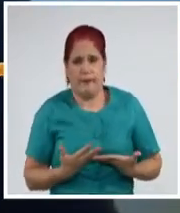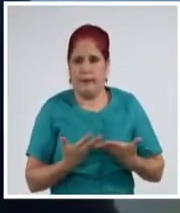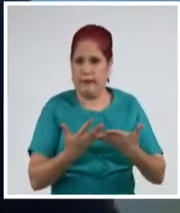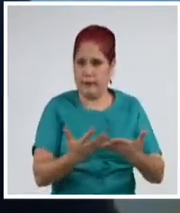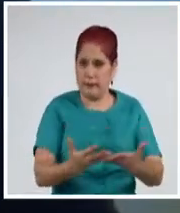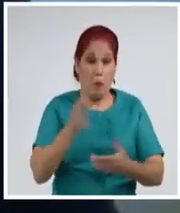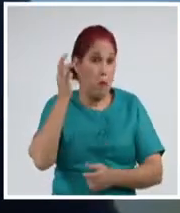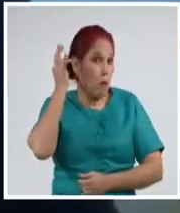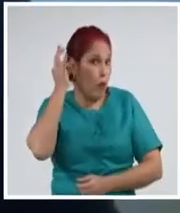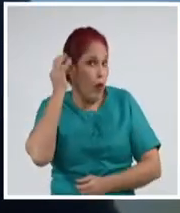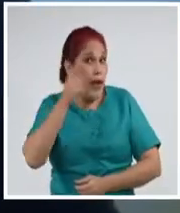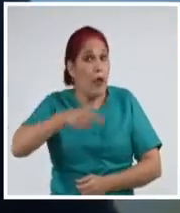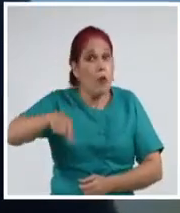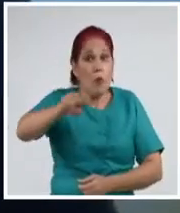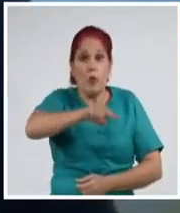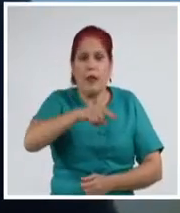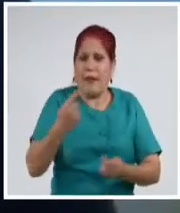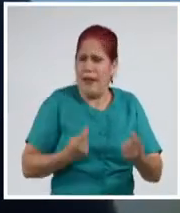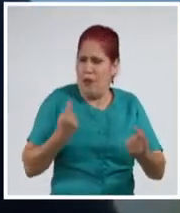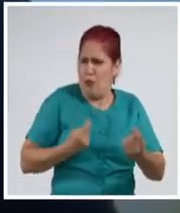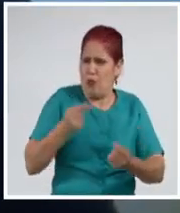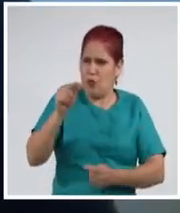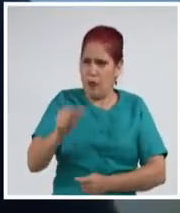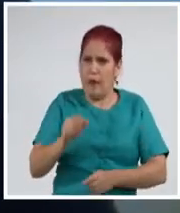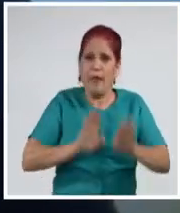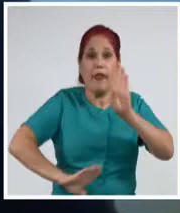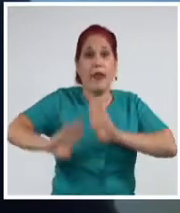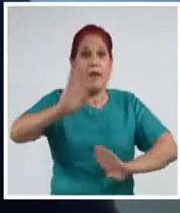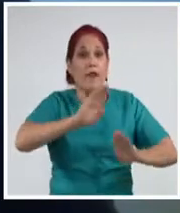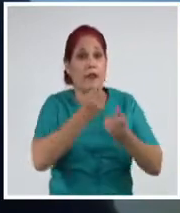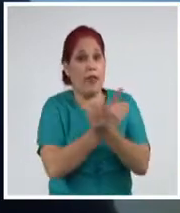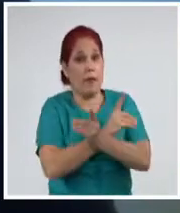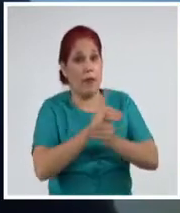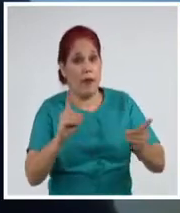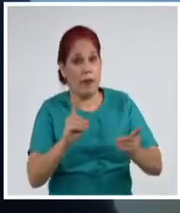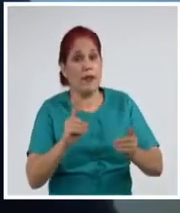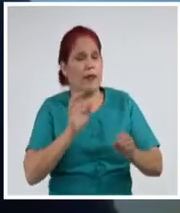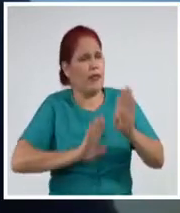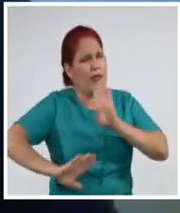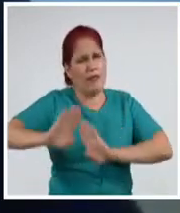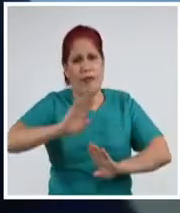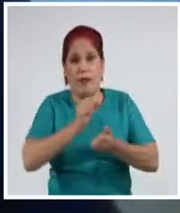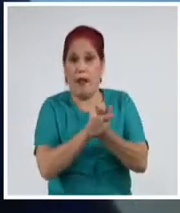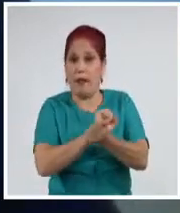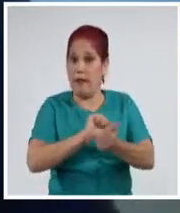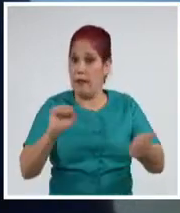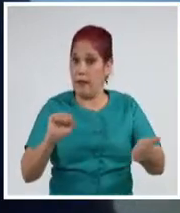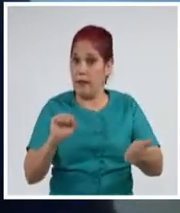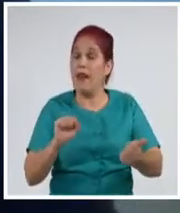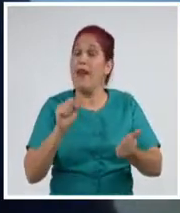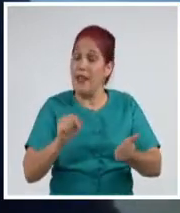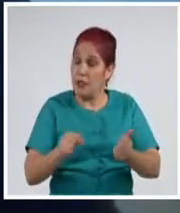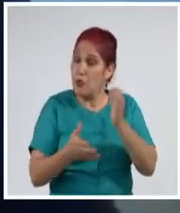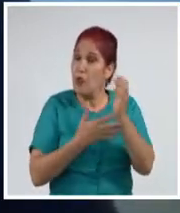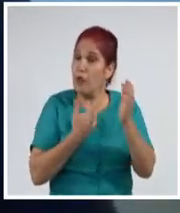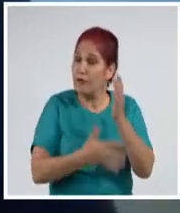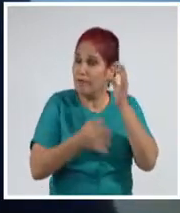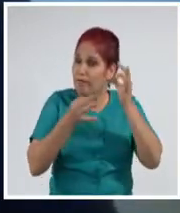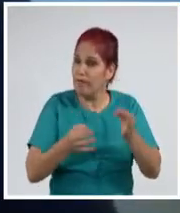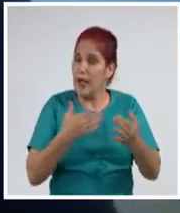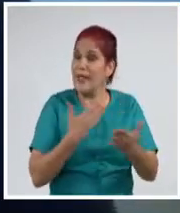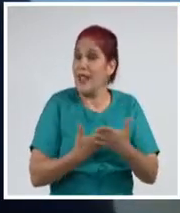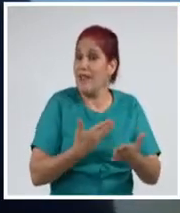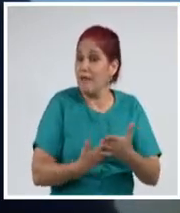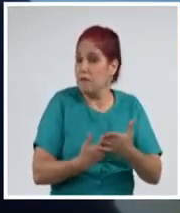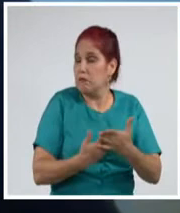mujeres como ustedes que son luchonas, que defienden la democracia, que defienden la soberanía, pues hace evidentemente que no el